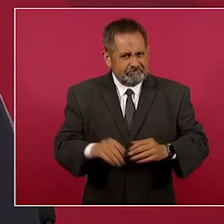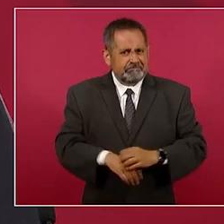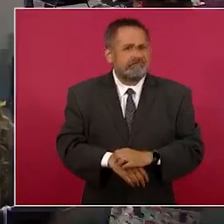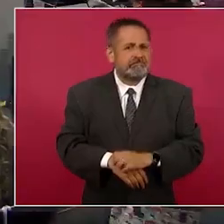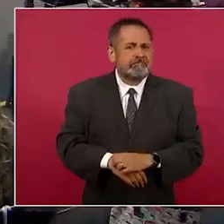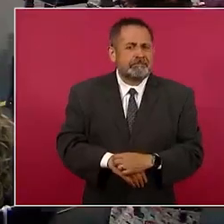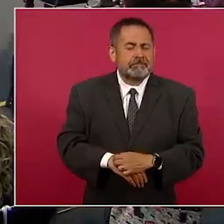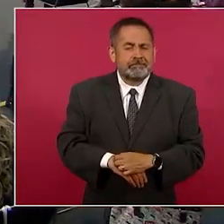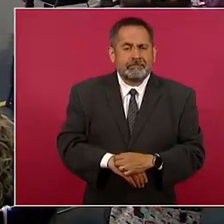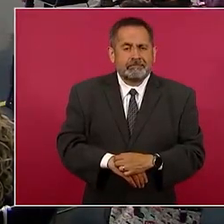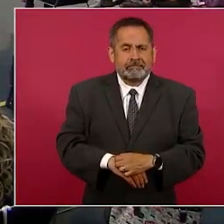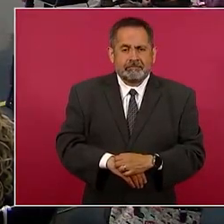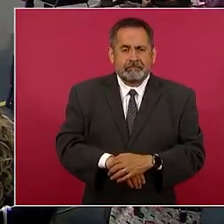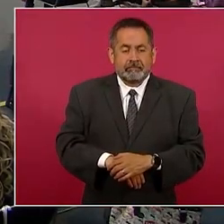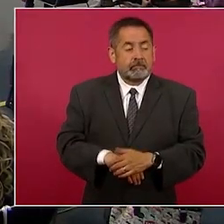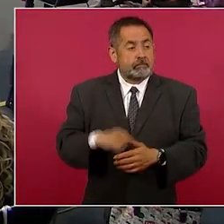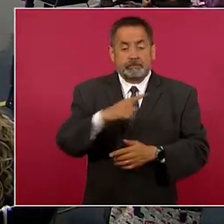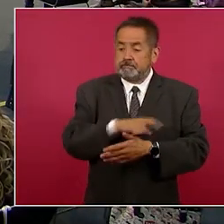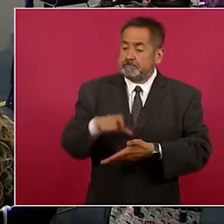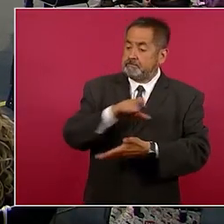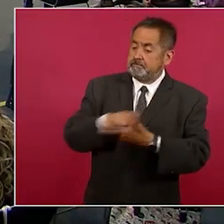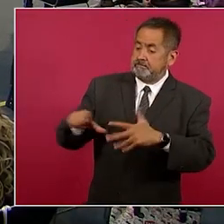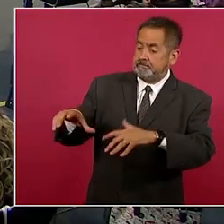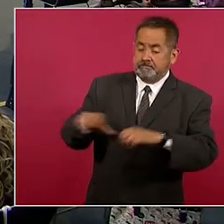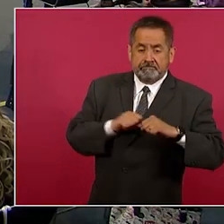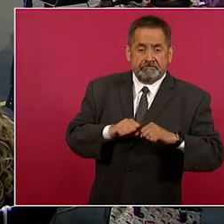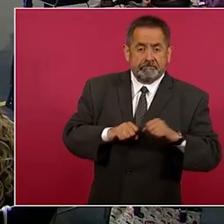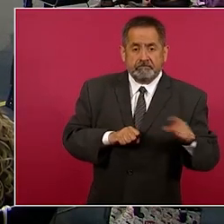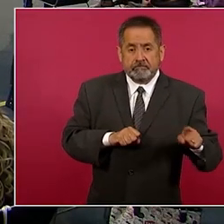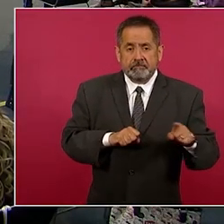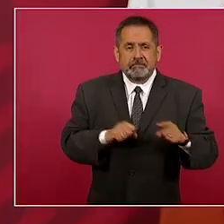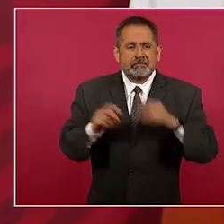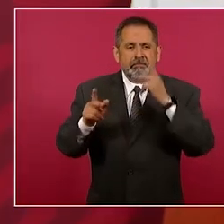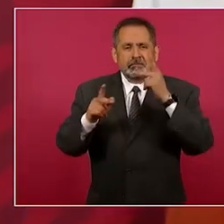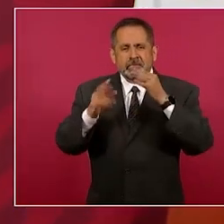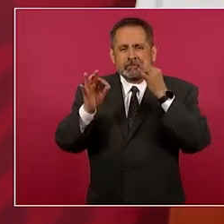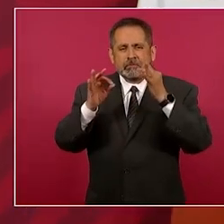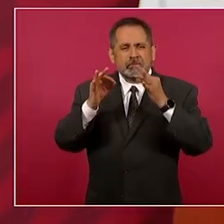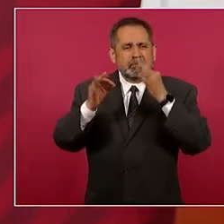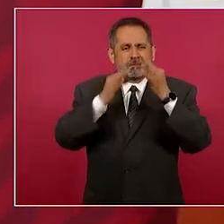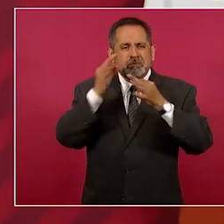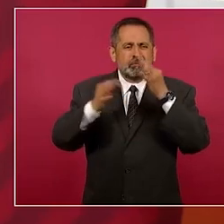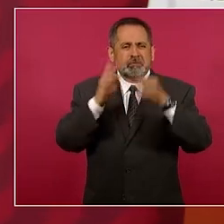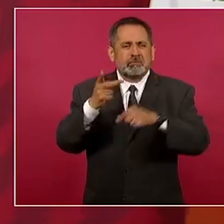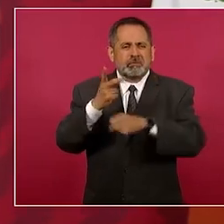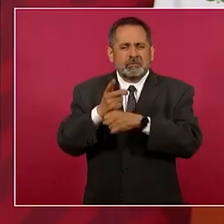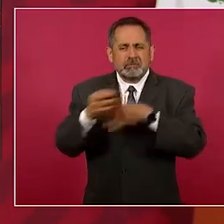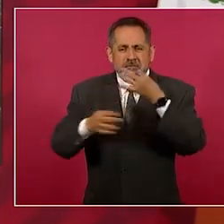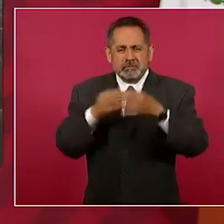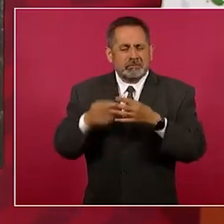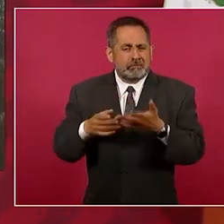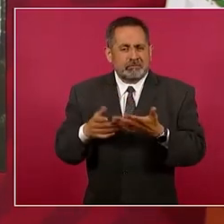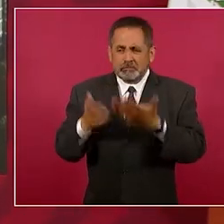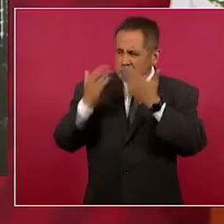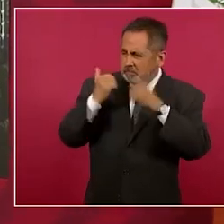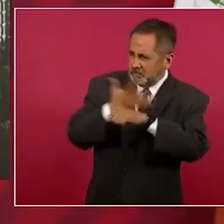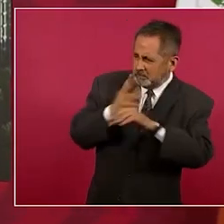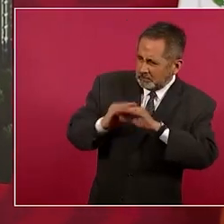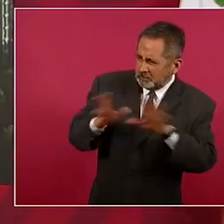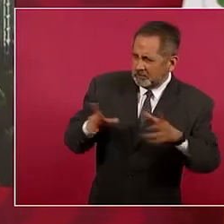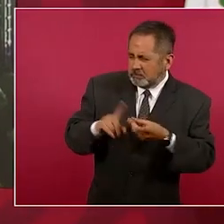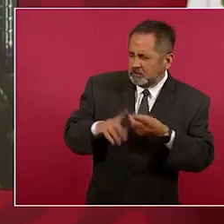la compra de este publicidad sin transparencia